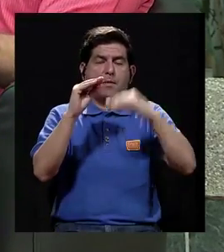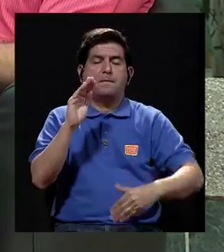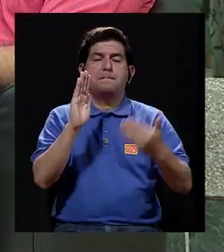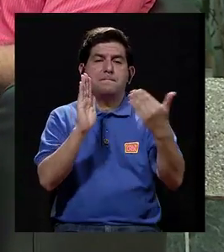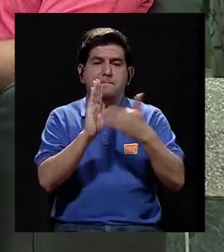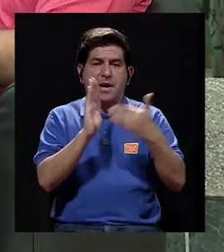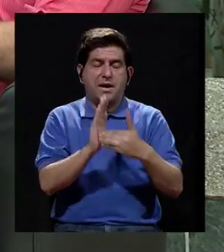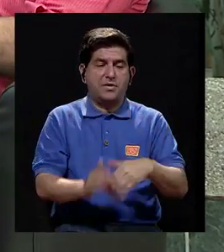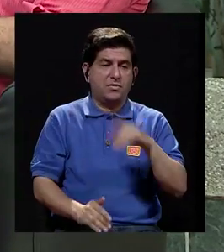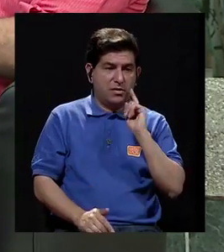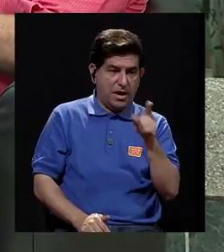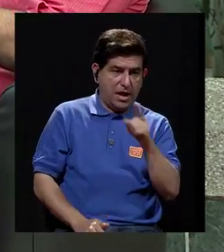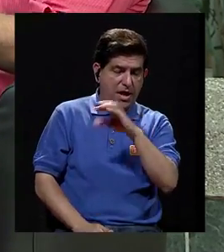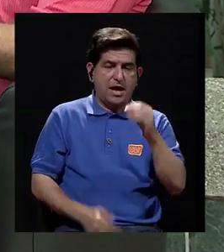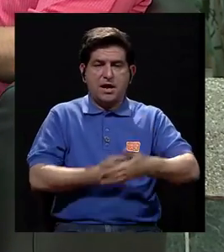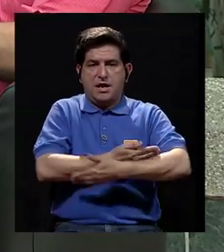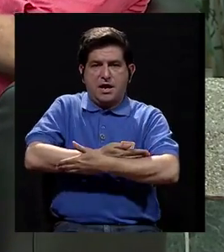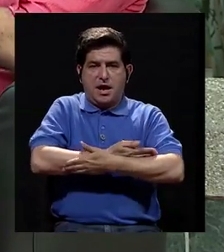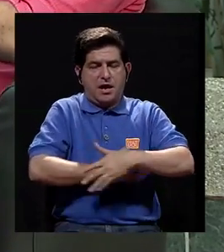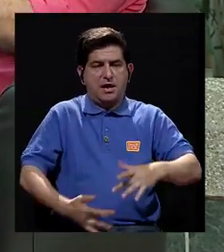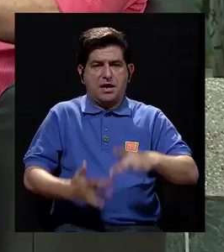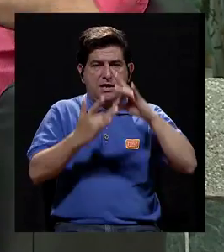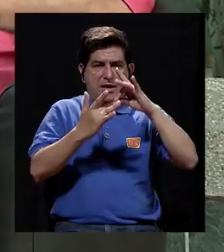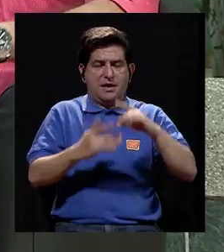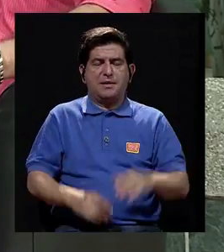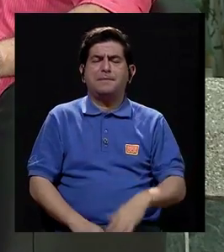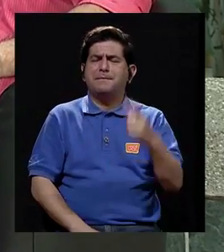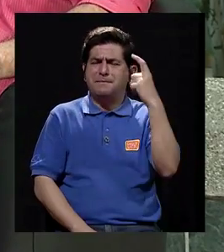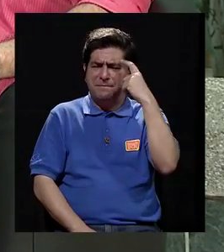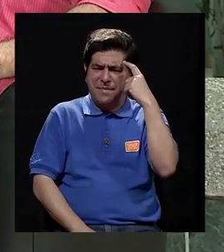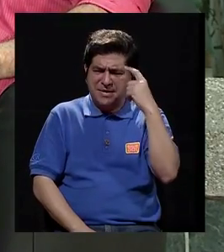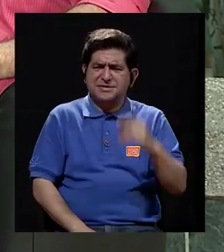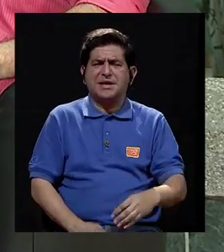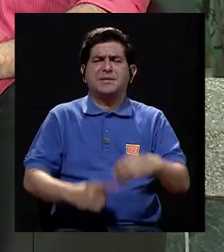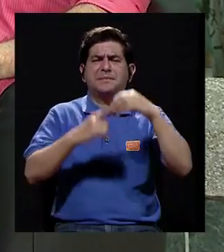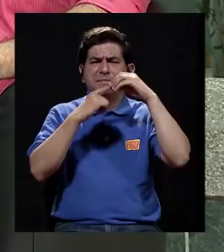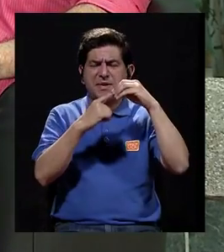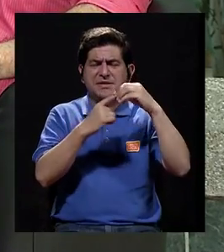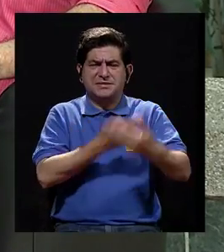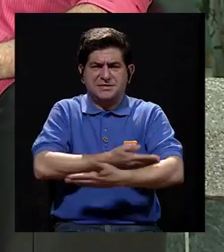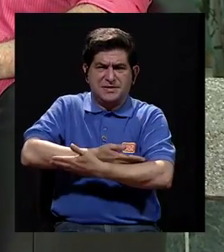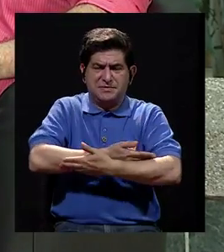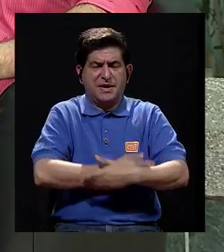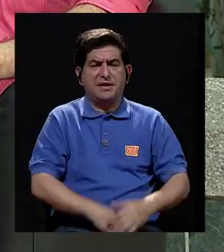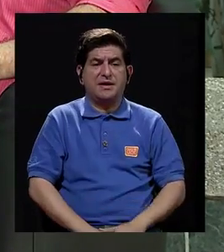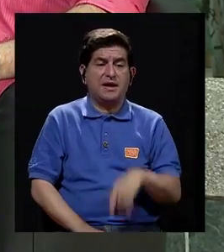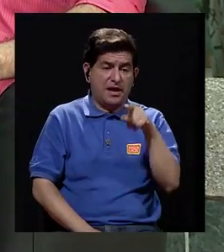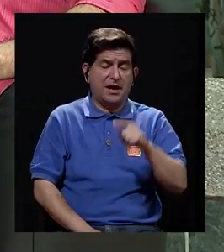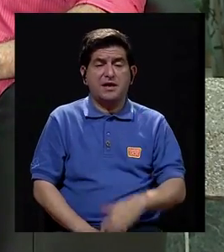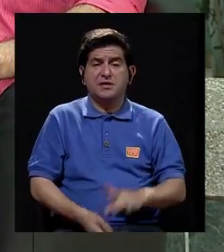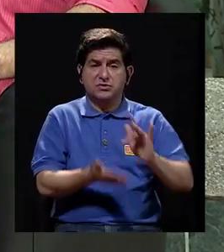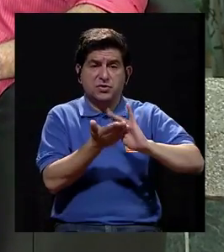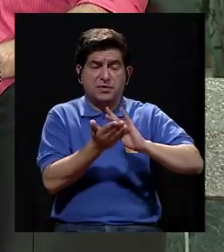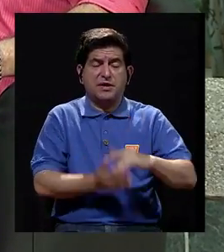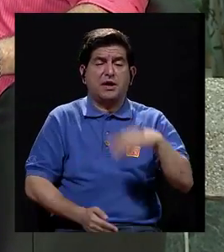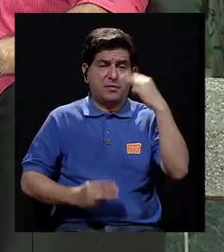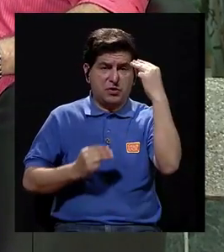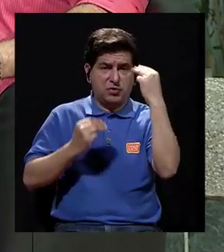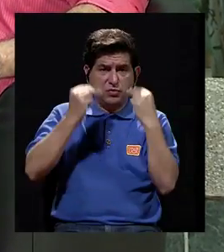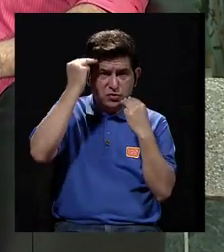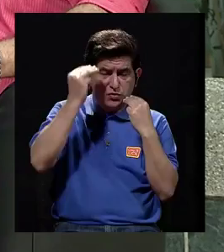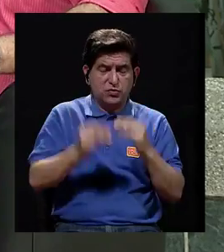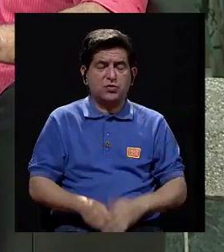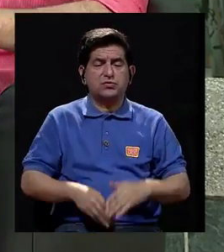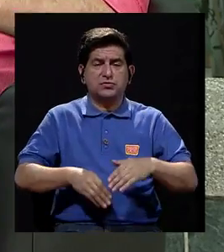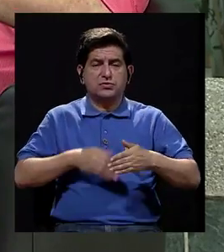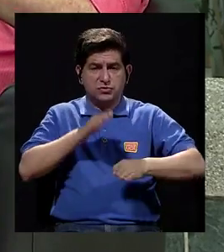menos dañino, tanto para ella como para el bebé, principalmente para el bebé. ¿Por qué? Porque los medicamentos producen, se llaman malformaciones del desarrollo